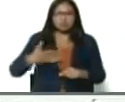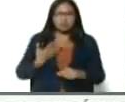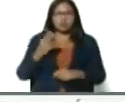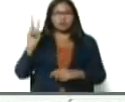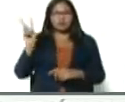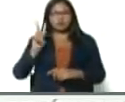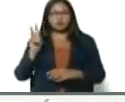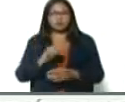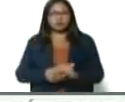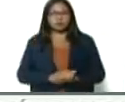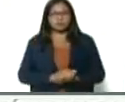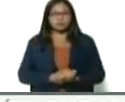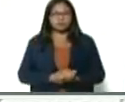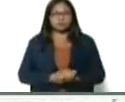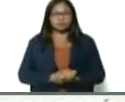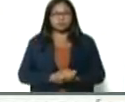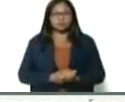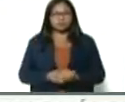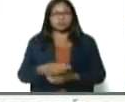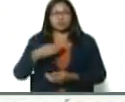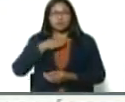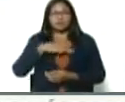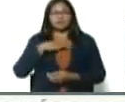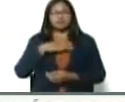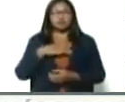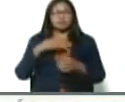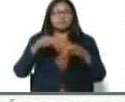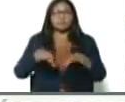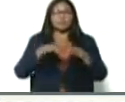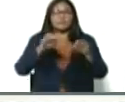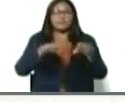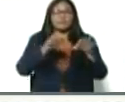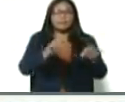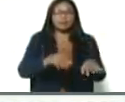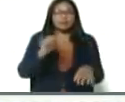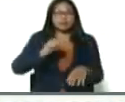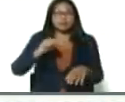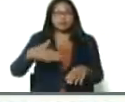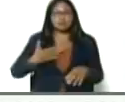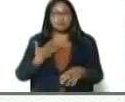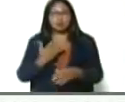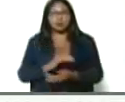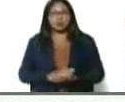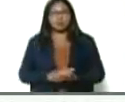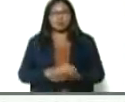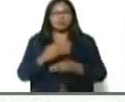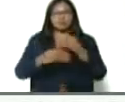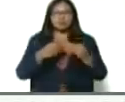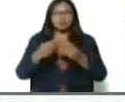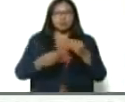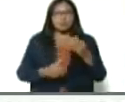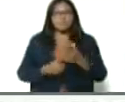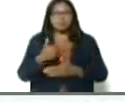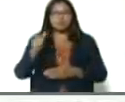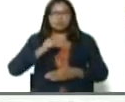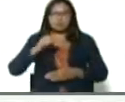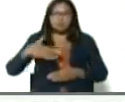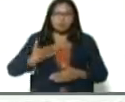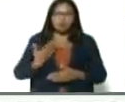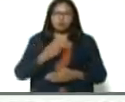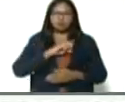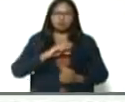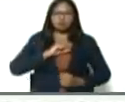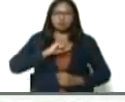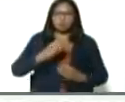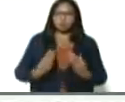Venezuela, la gran misión agrovenezuela, si se puede, si se puede, somos más, si se puede, somos más,